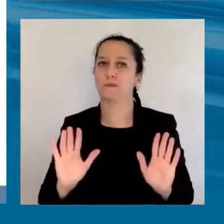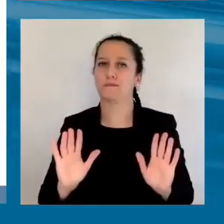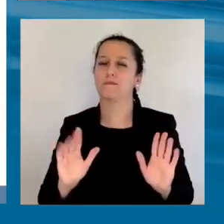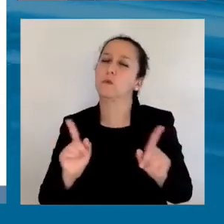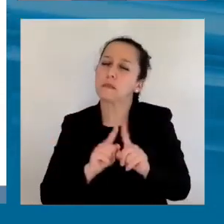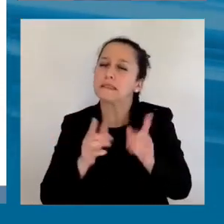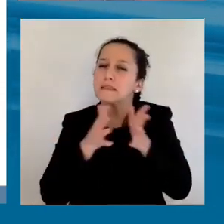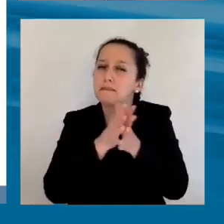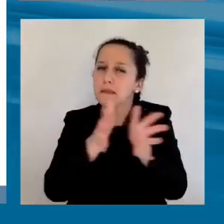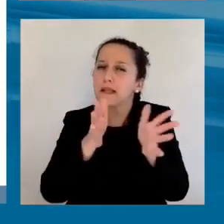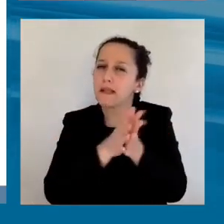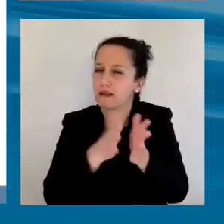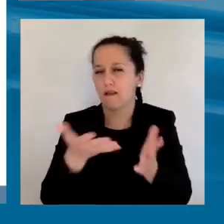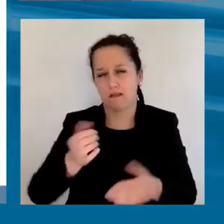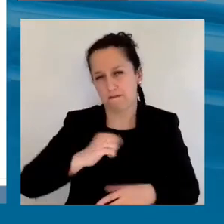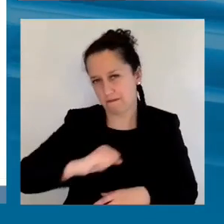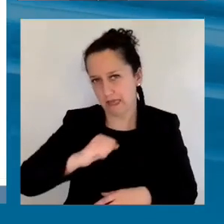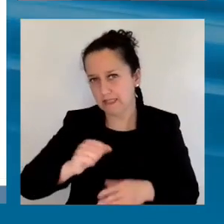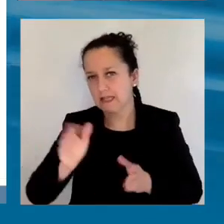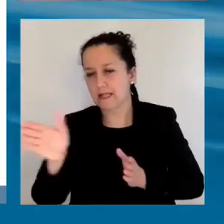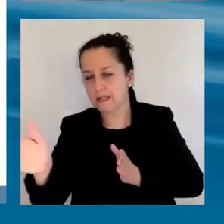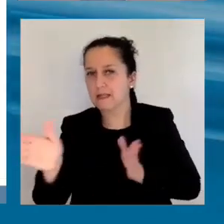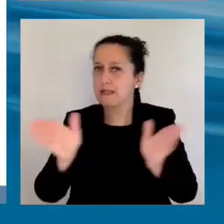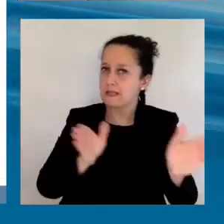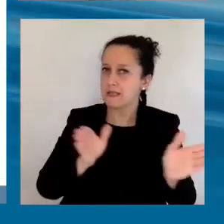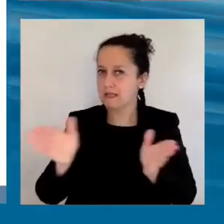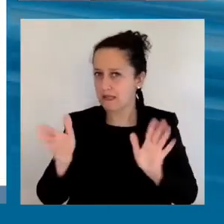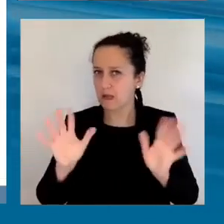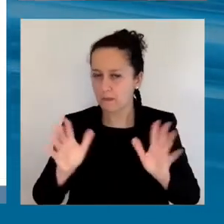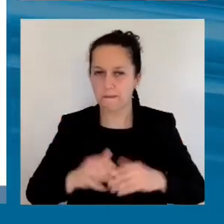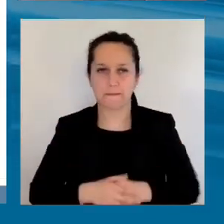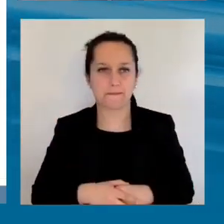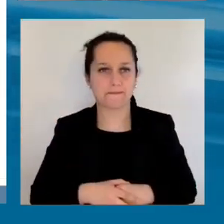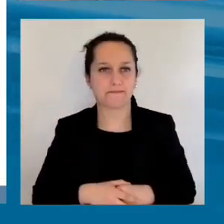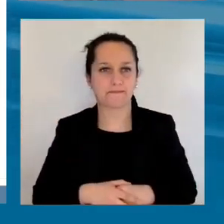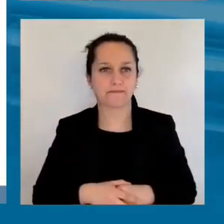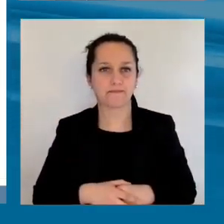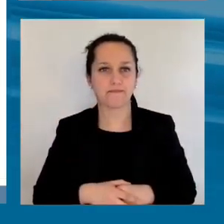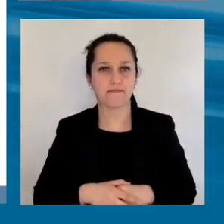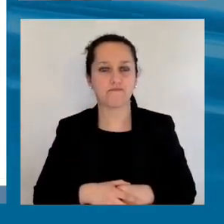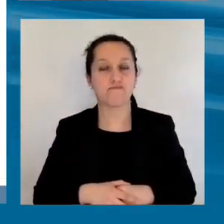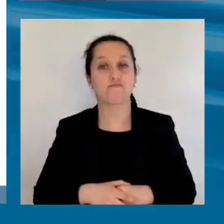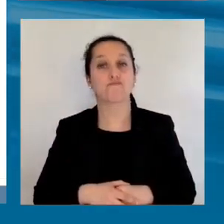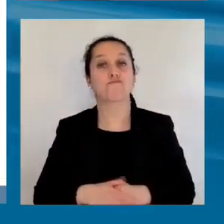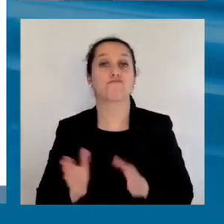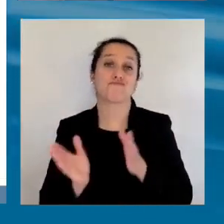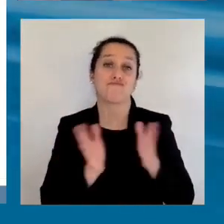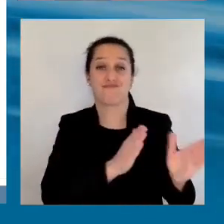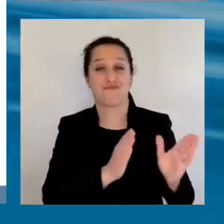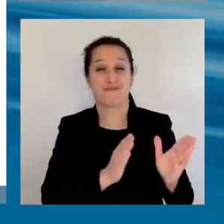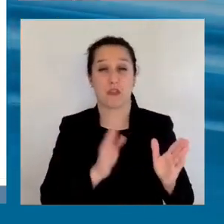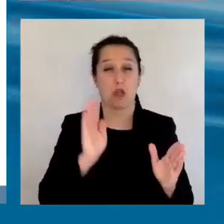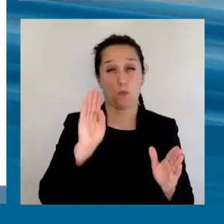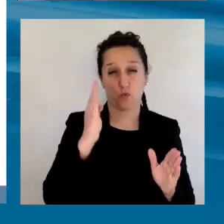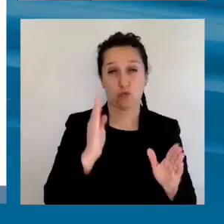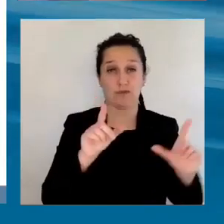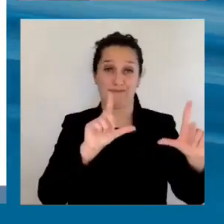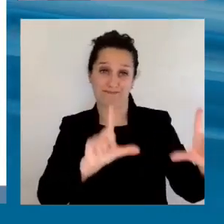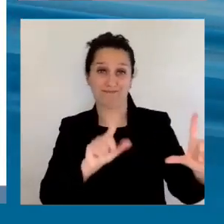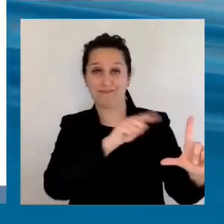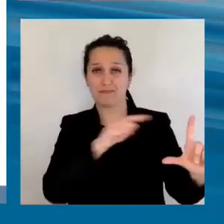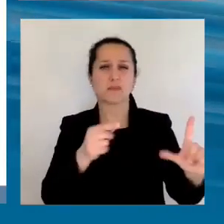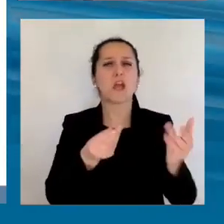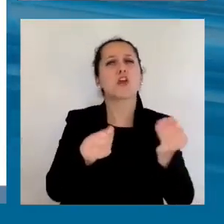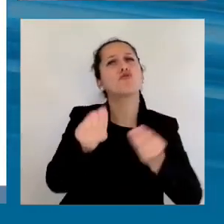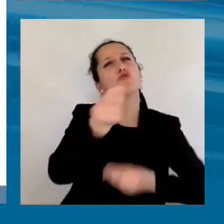la situación. Para enseñarles un par de gráficos, el de la izquierda, ven el comercio total de